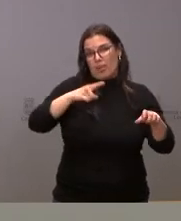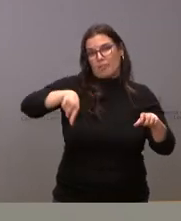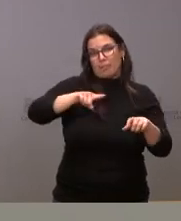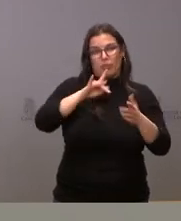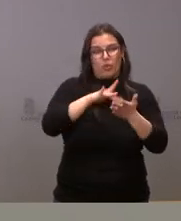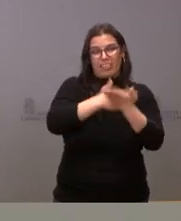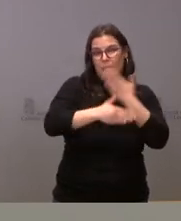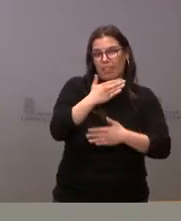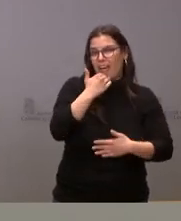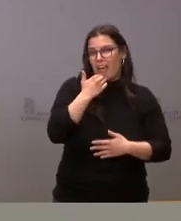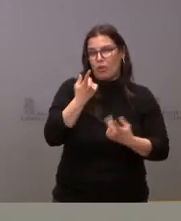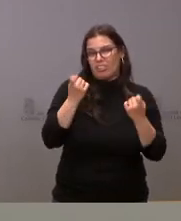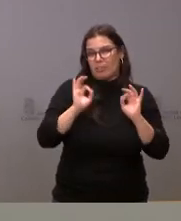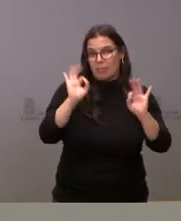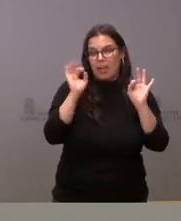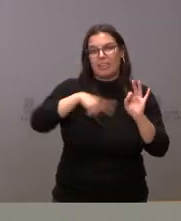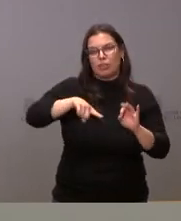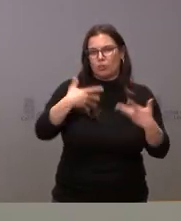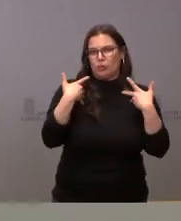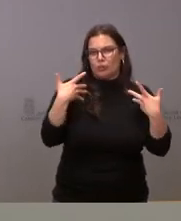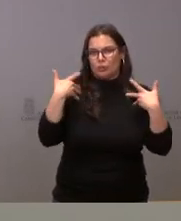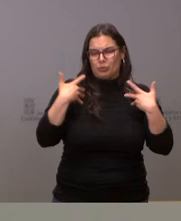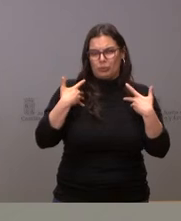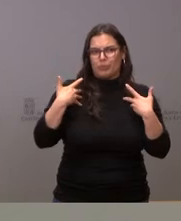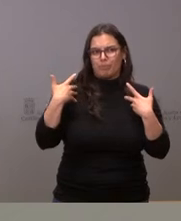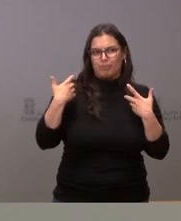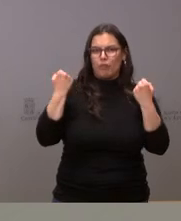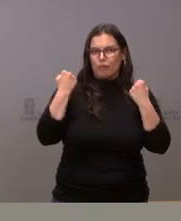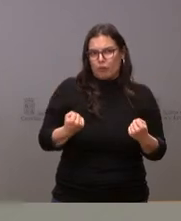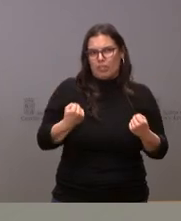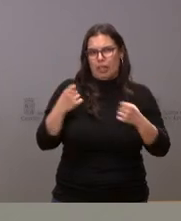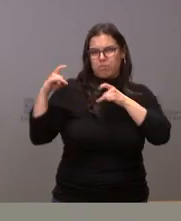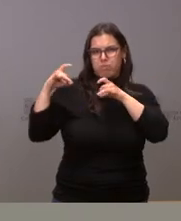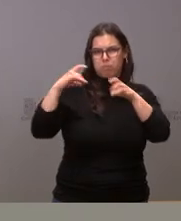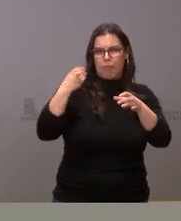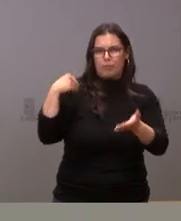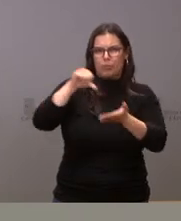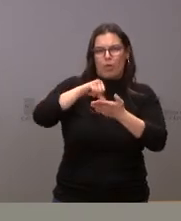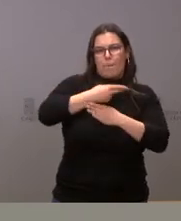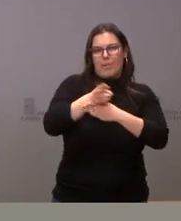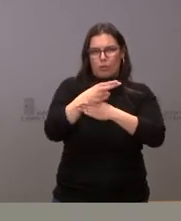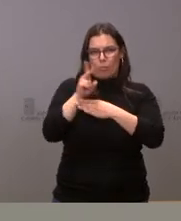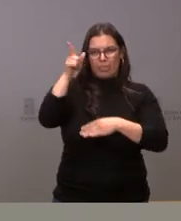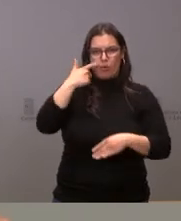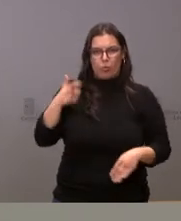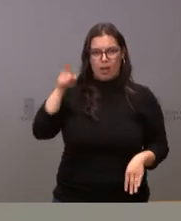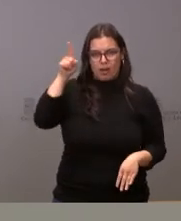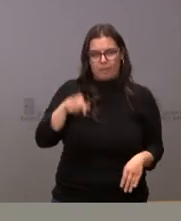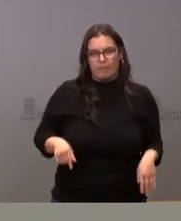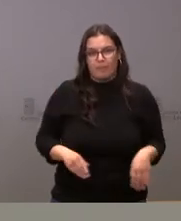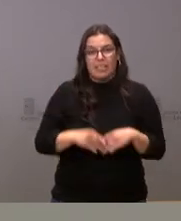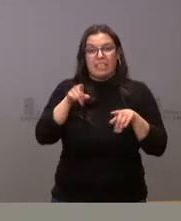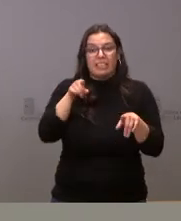alguna necesidad especial y que han sufrido especialmente estos bombardeos de Mariupol en Ucrania. Estas son las